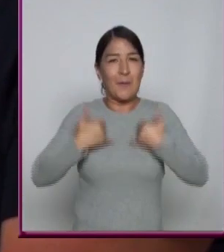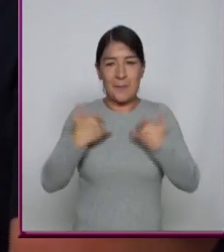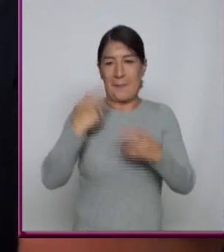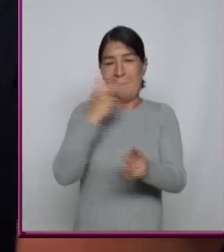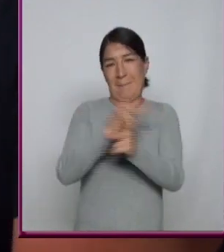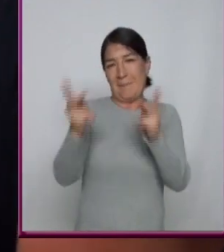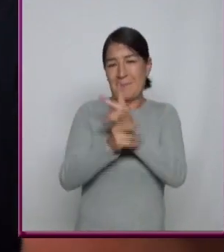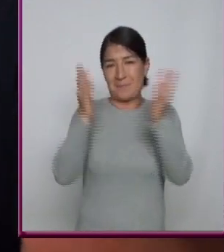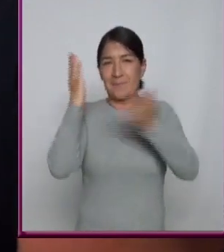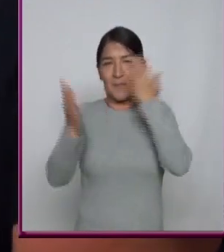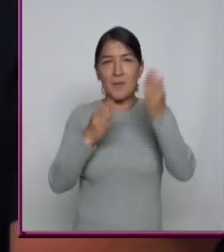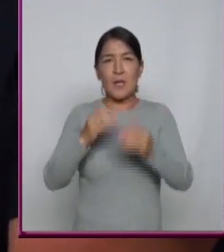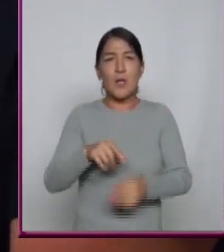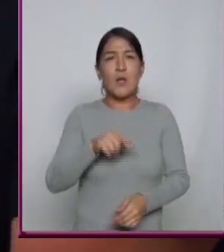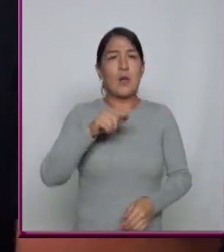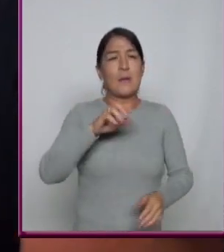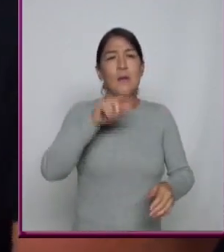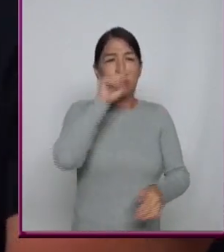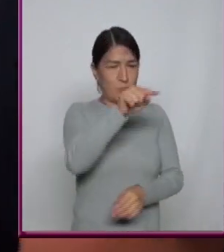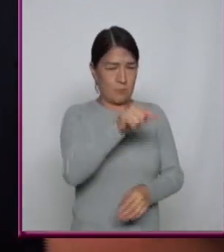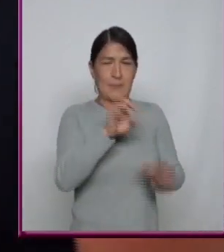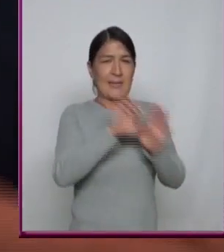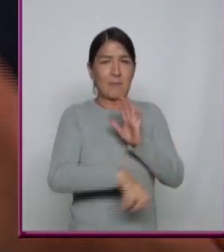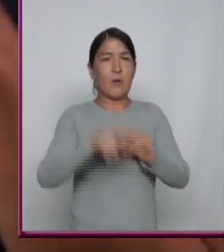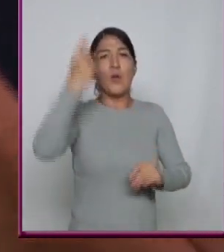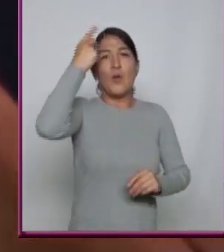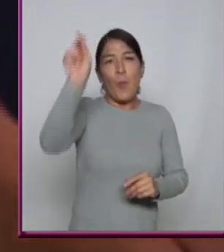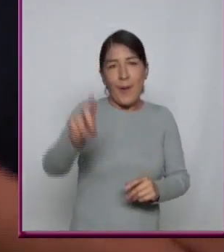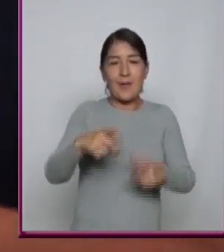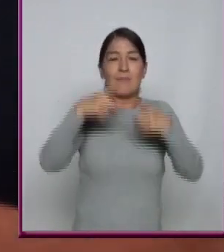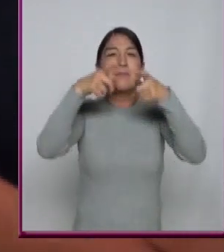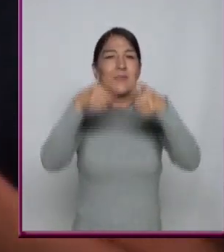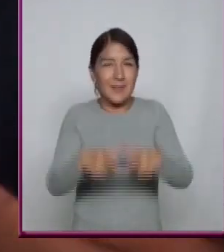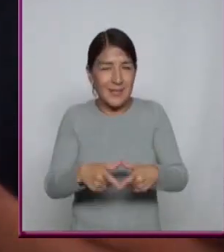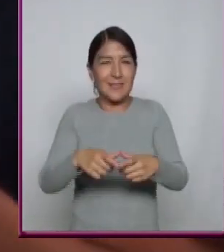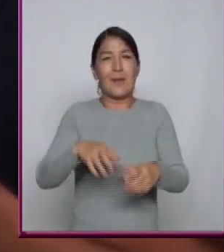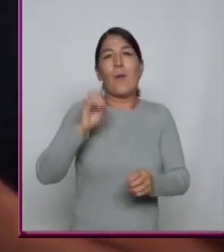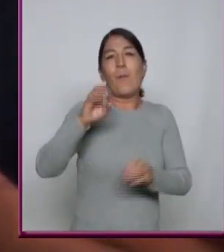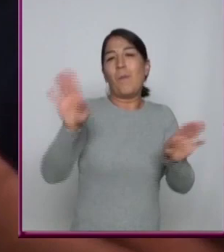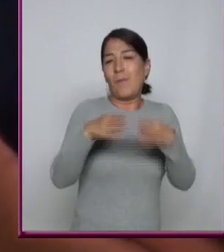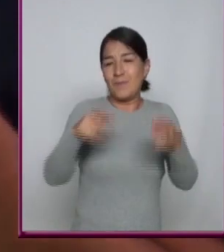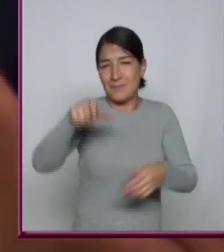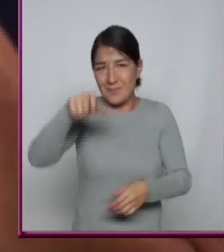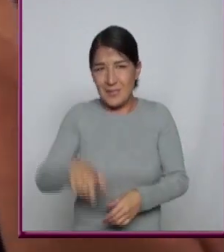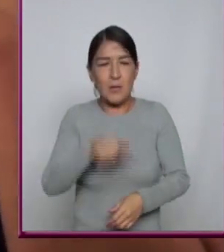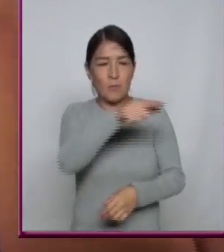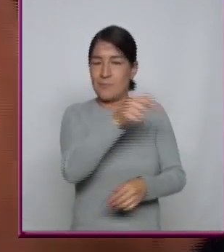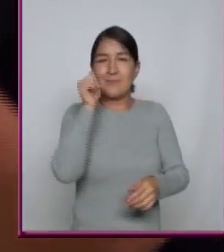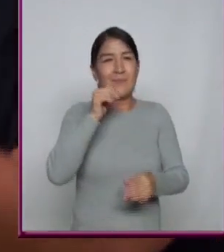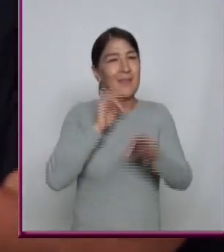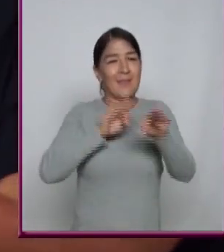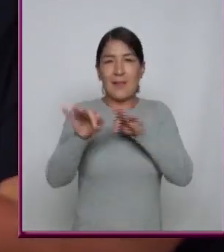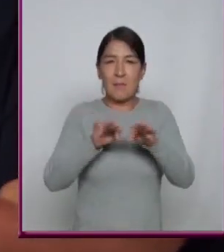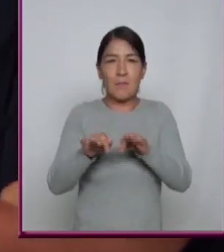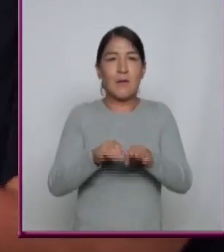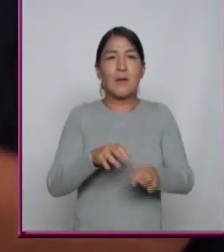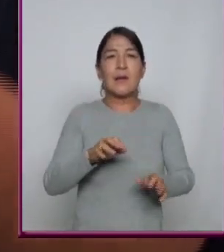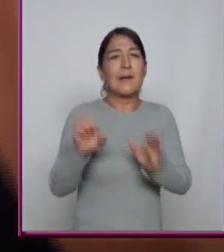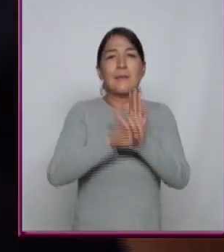preparatoria Que nos están viendo Si tú como propietario Empresario De esta tienda de discos Y a lo que te has dedicado Si tú